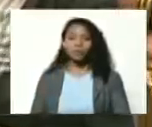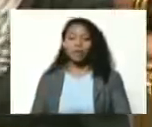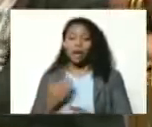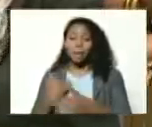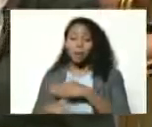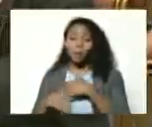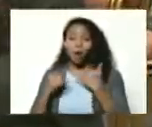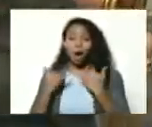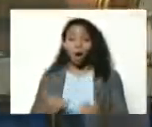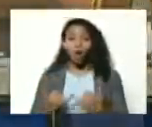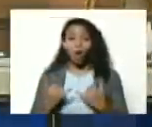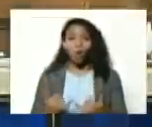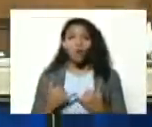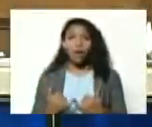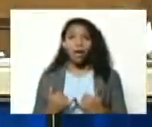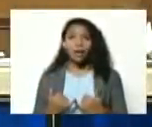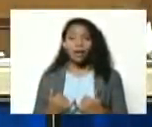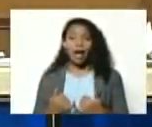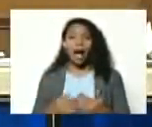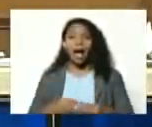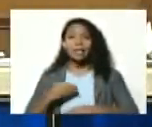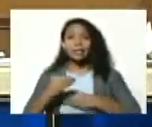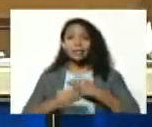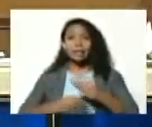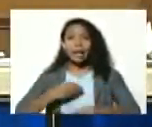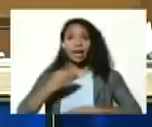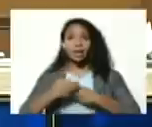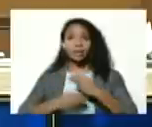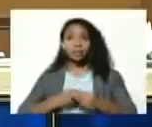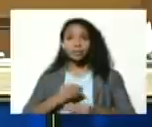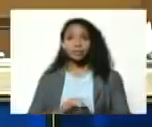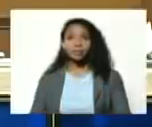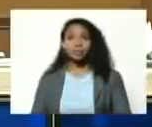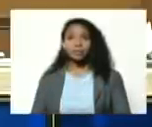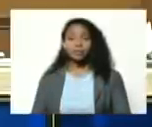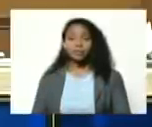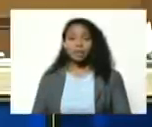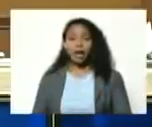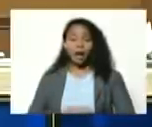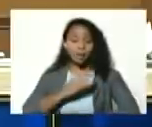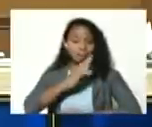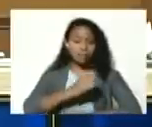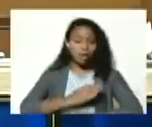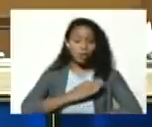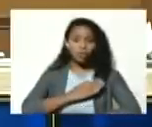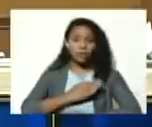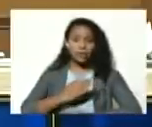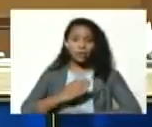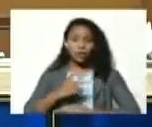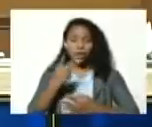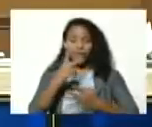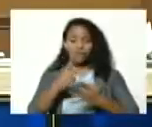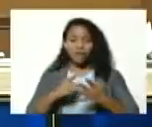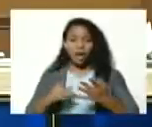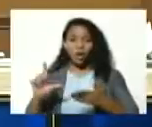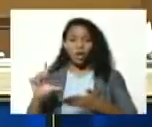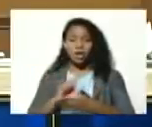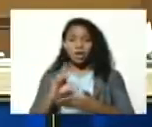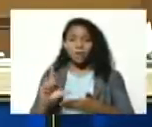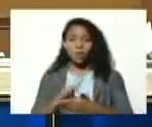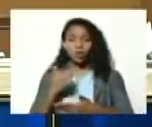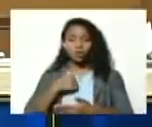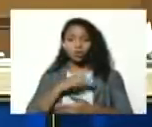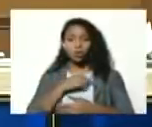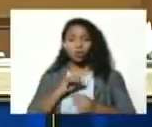inmediatamente a proceder al bautismo de varios libros que estamos